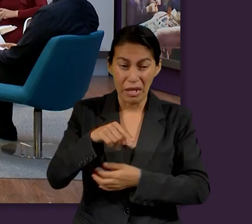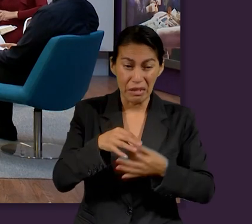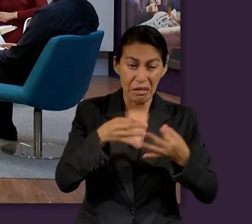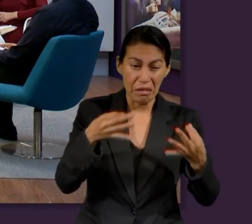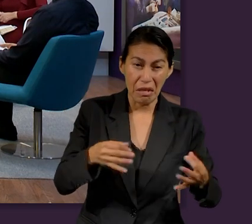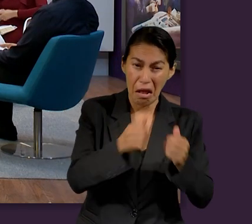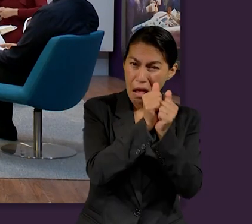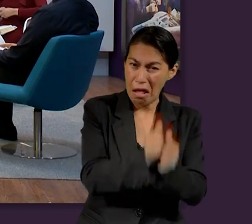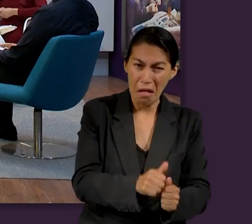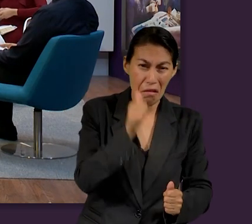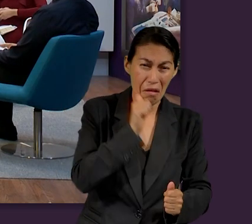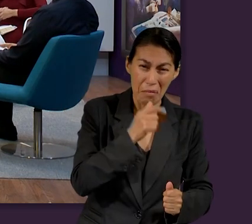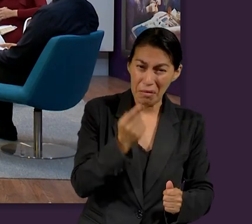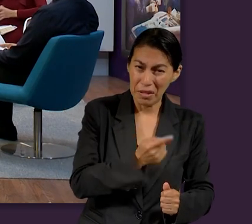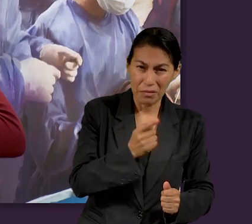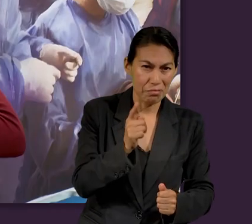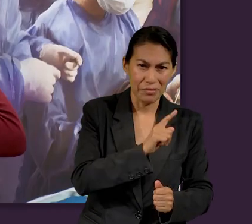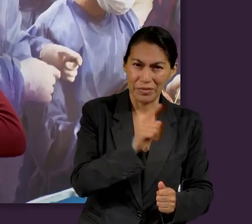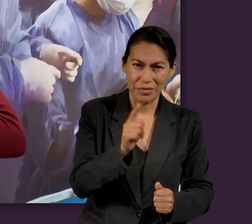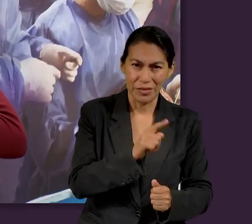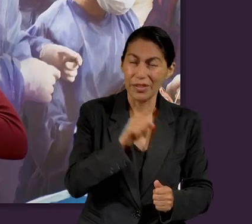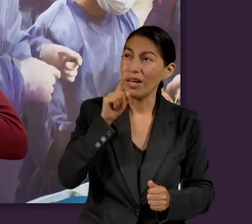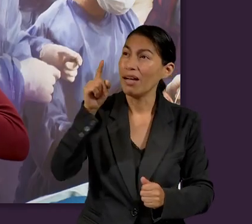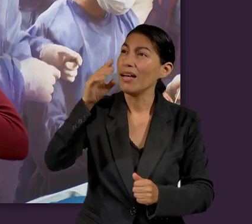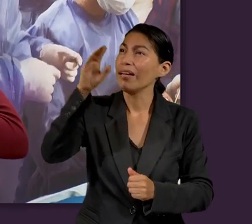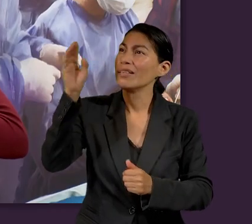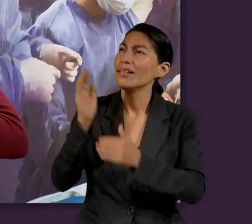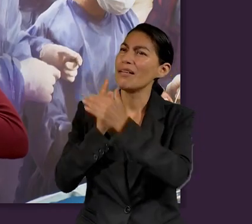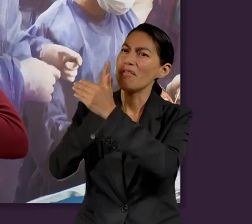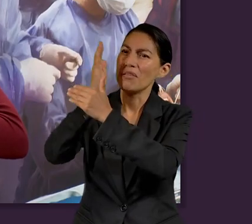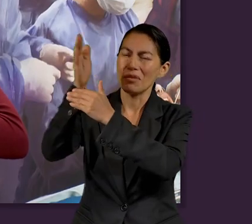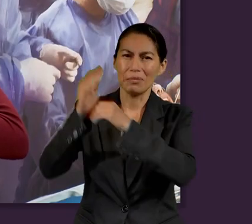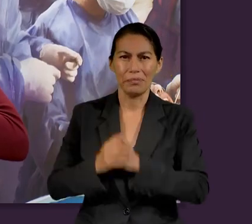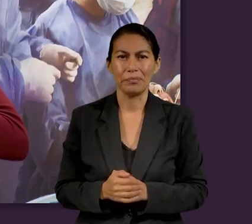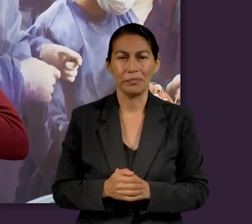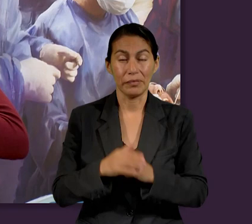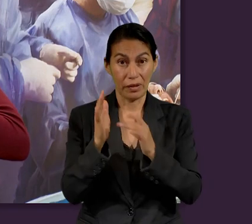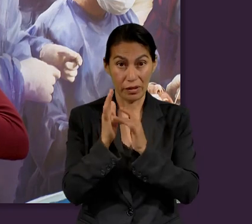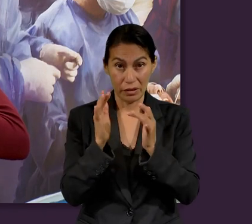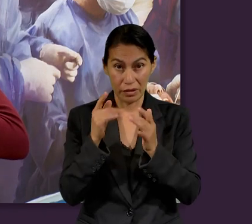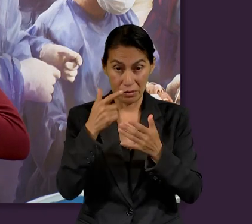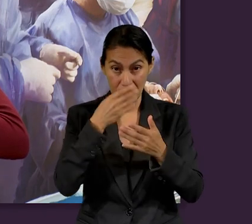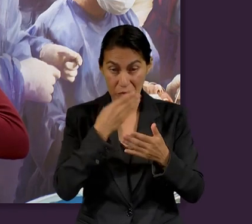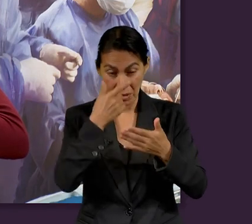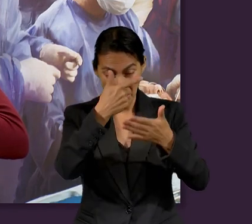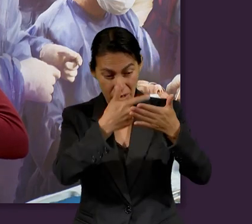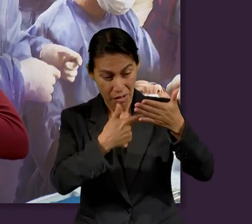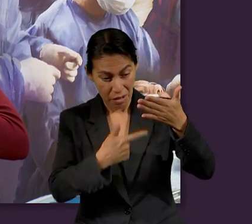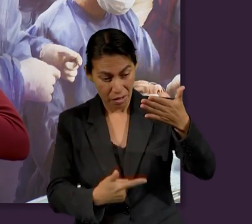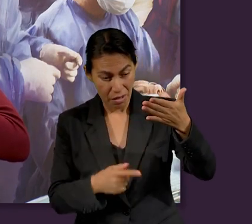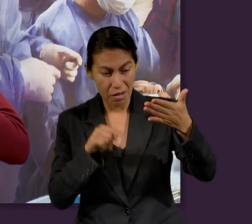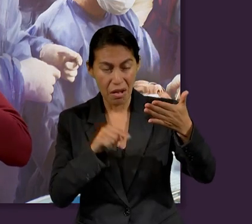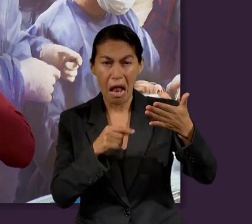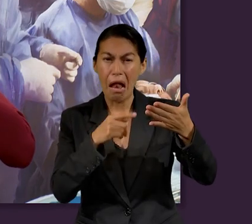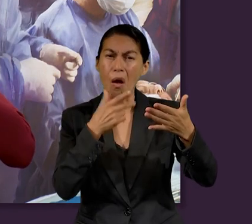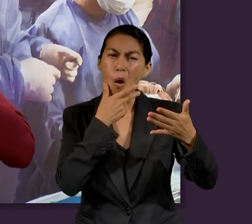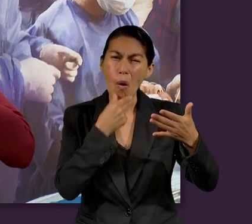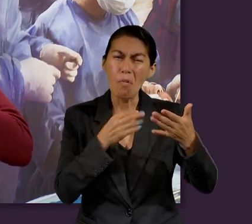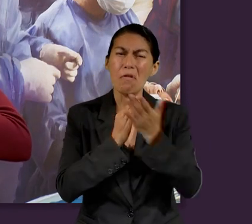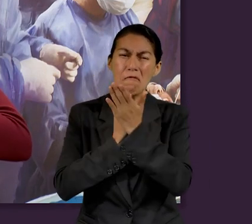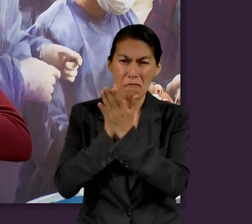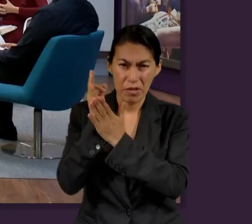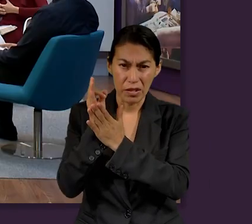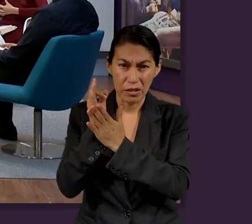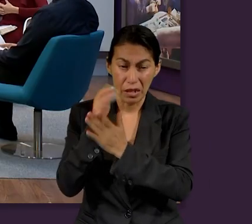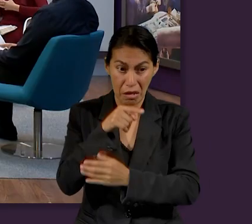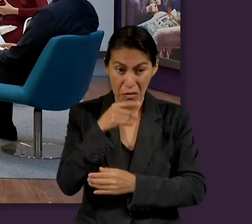sobre la tierra. Hebreos 11 nos da una lista de personajes que fueron fieles en su fe a Dios y que a pesar que sabían que había una